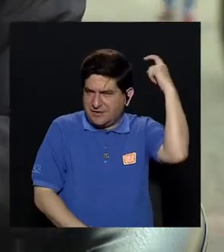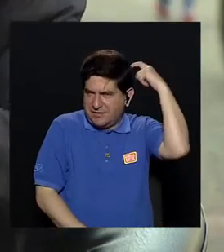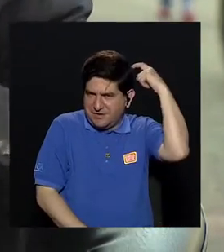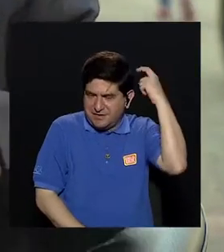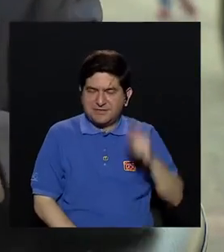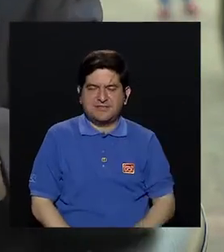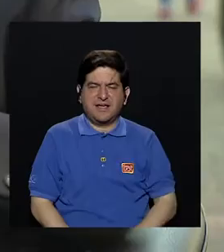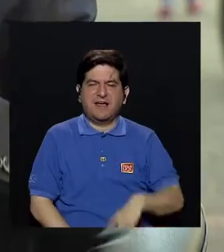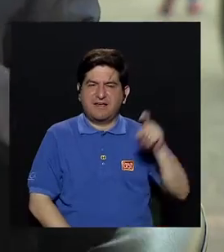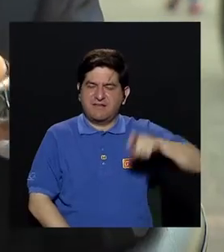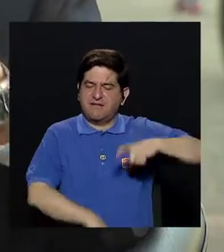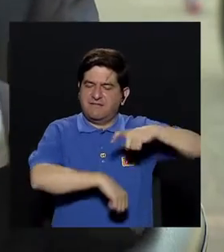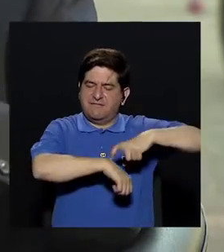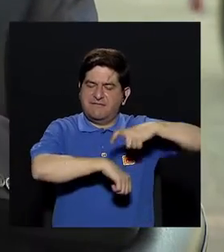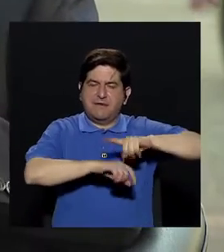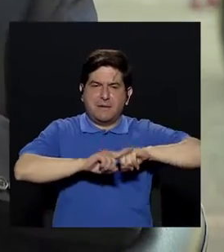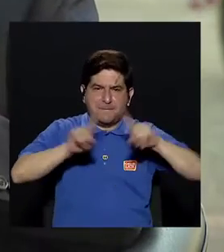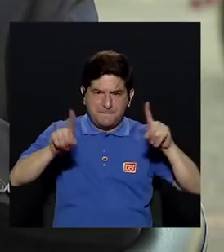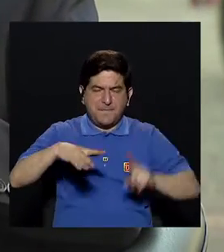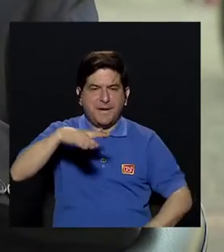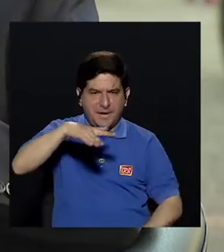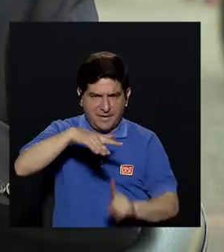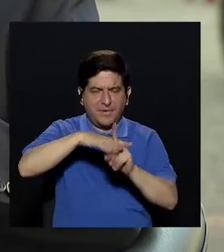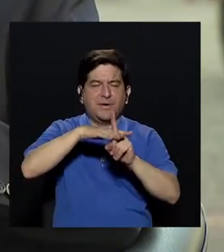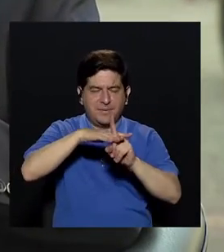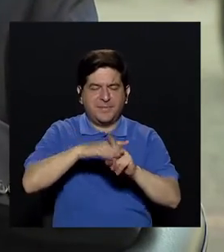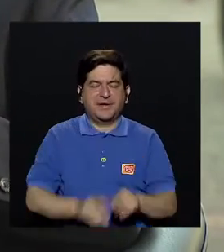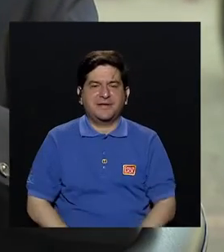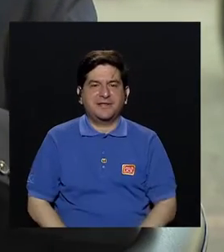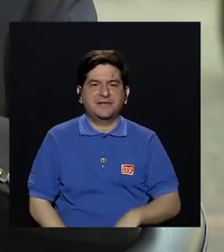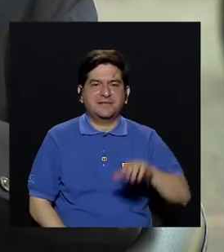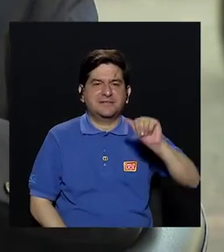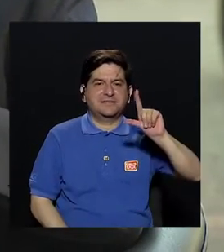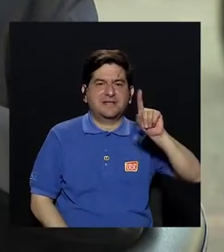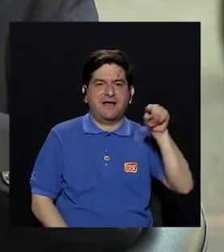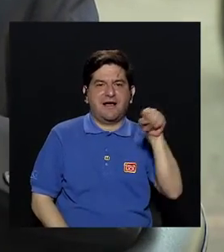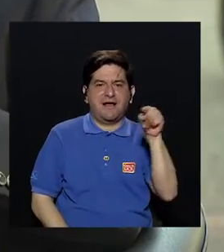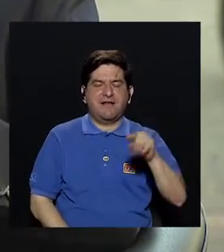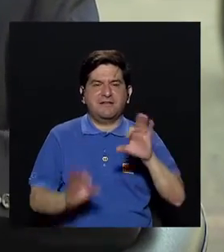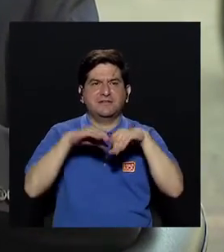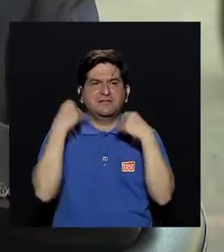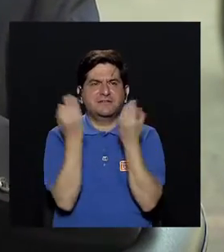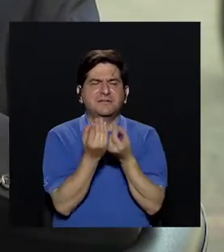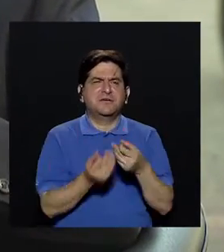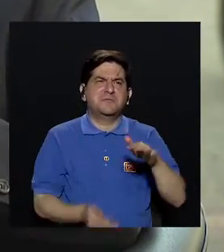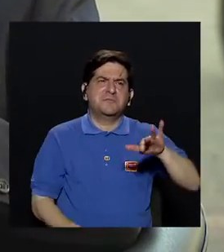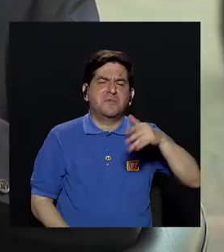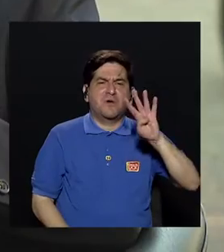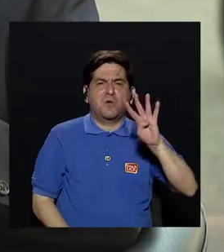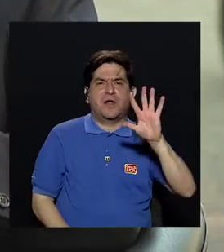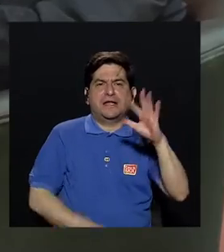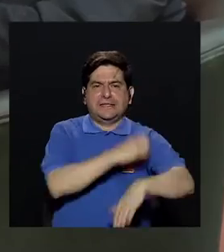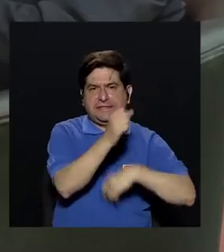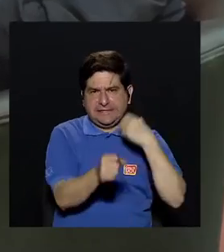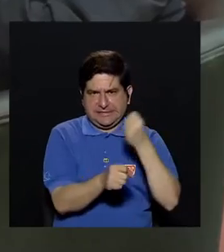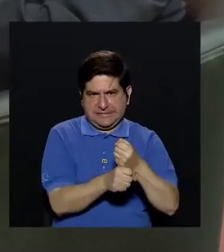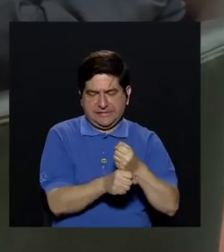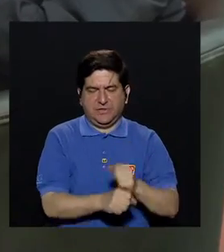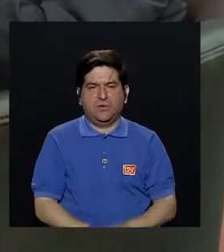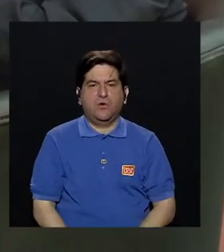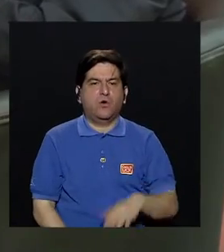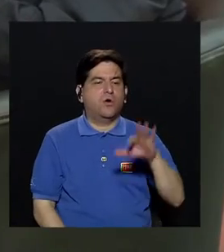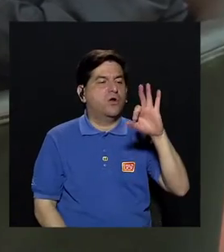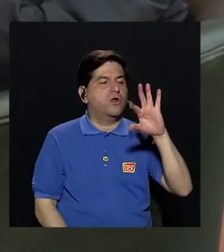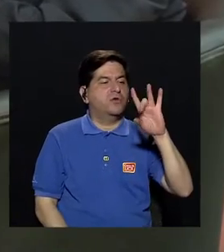en el cerebro toma tiempo, pero aparece en estos casos de Alzheimer familiar, repito, alrededor de los 45 años. El